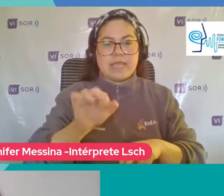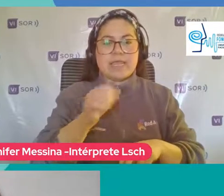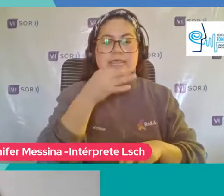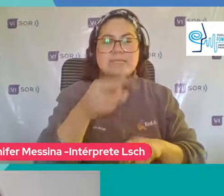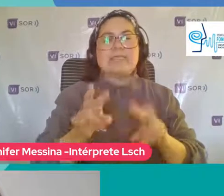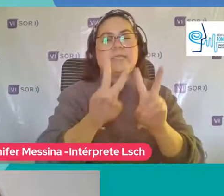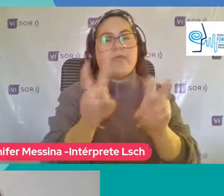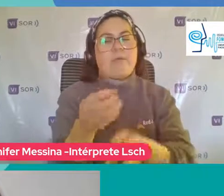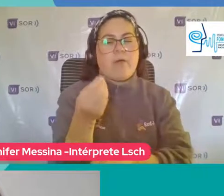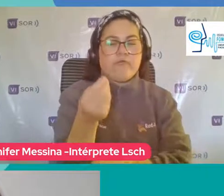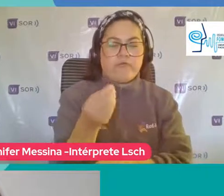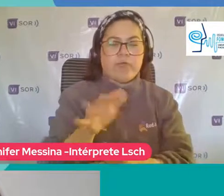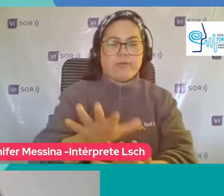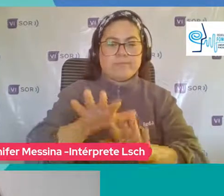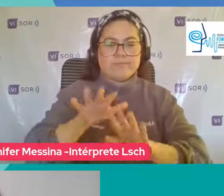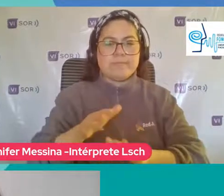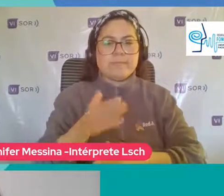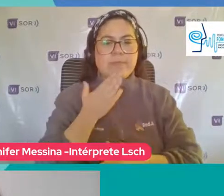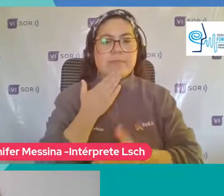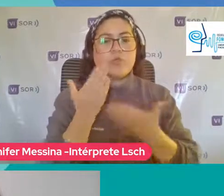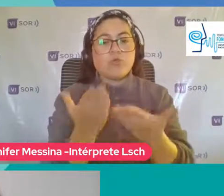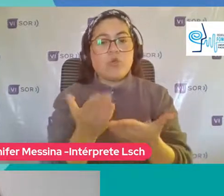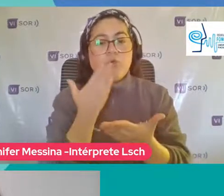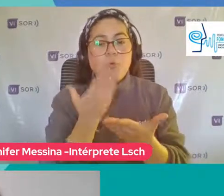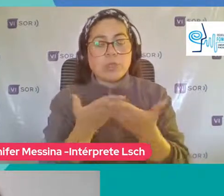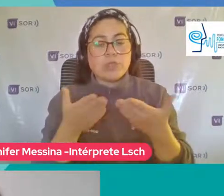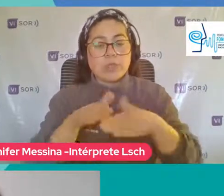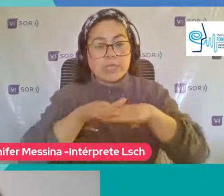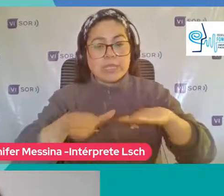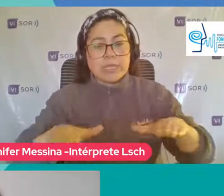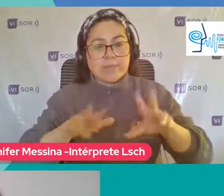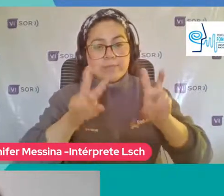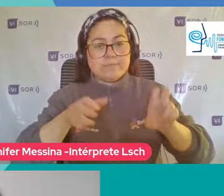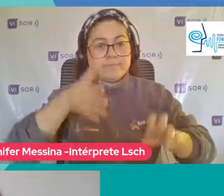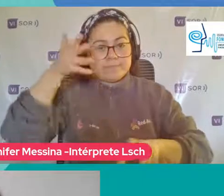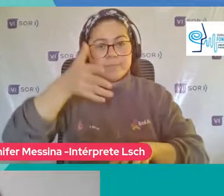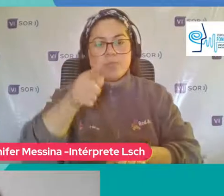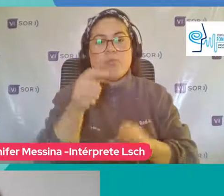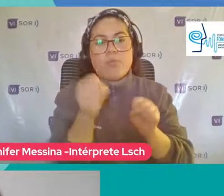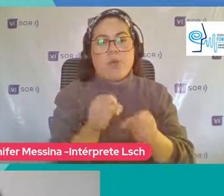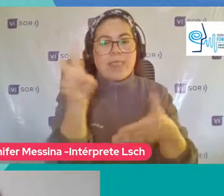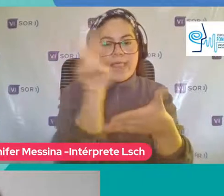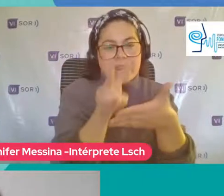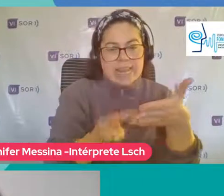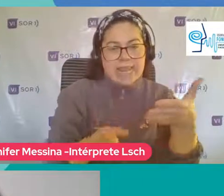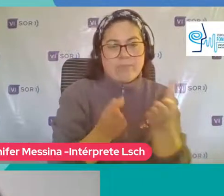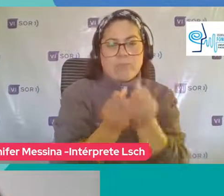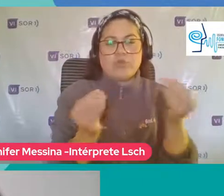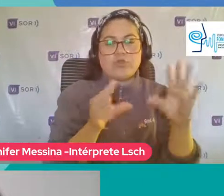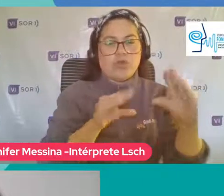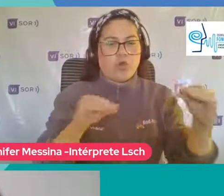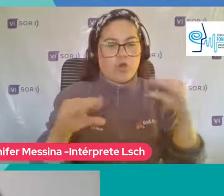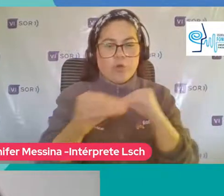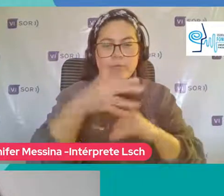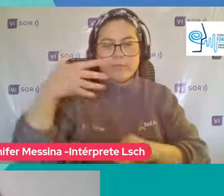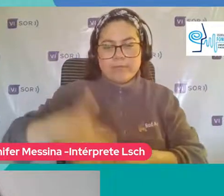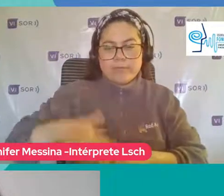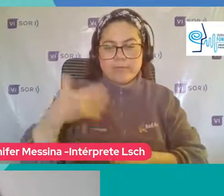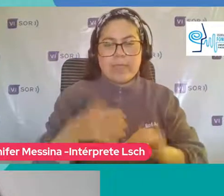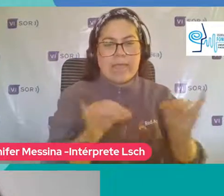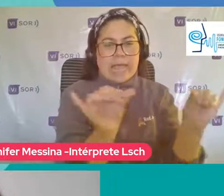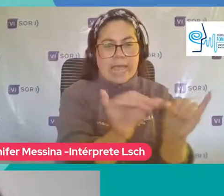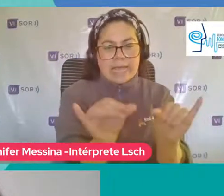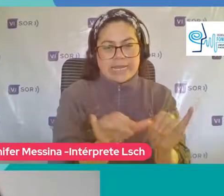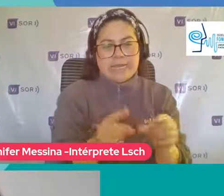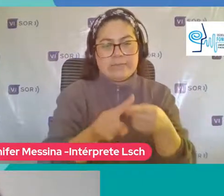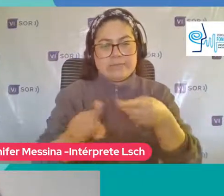Y así tú seguramente Vas a poder Una vez terminada Esta presentación Leer la cantidad De comentarios importantes Que nos llegan De los jardines infantiles Que